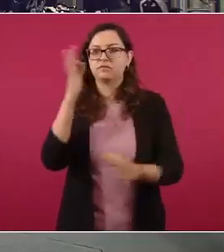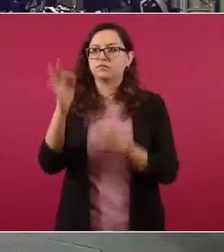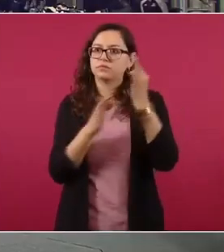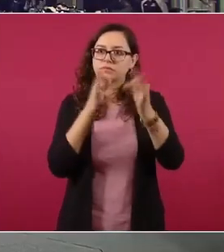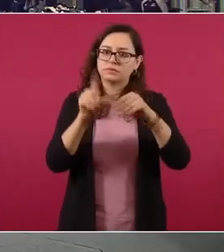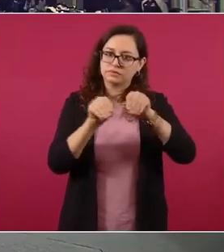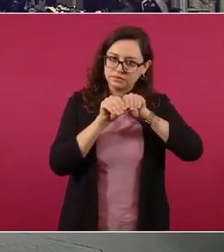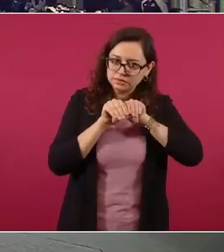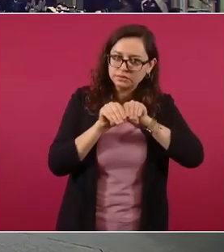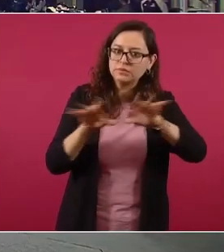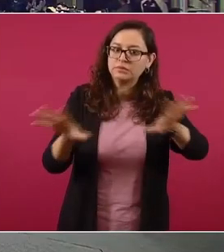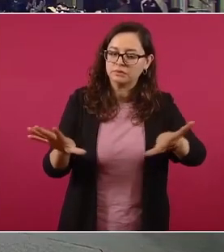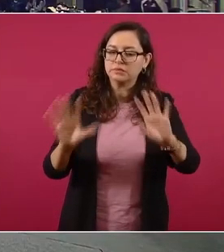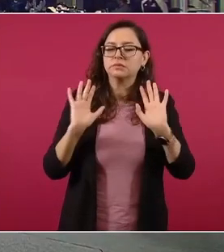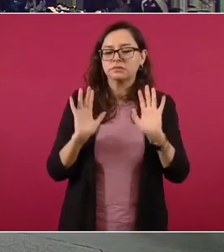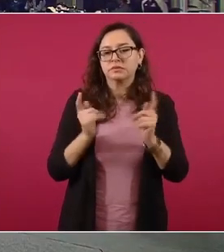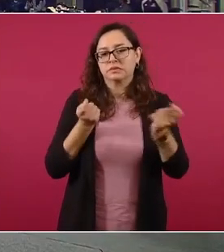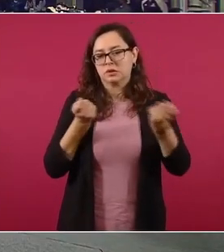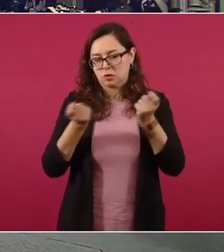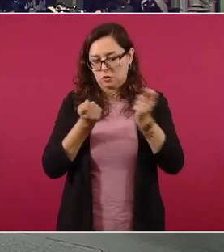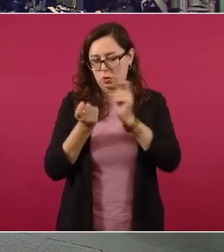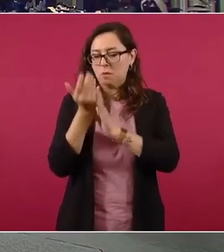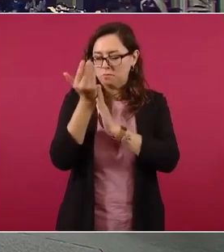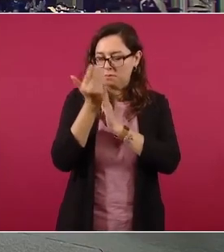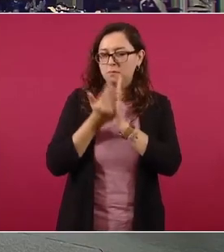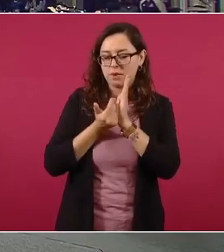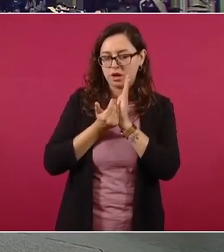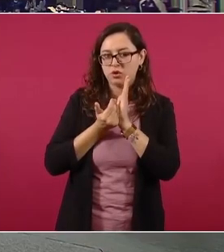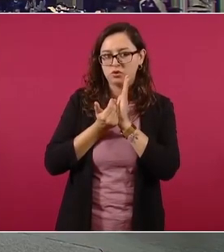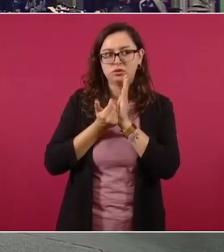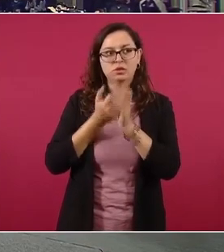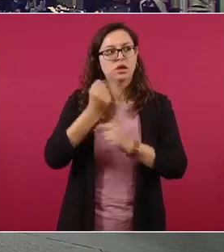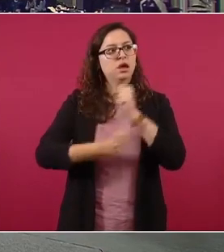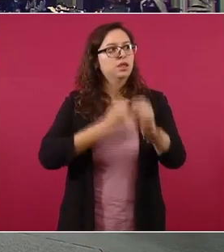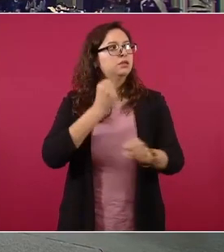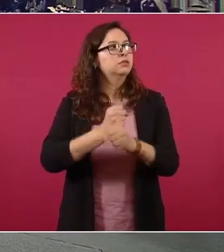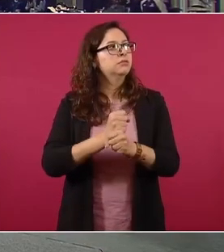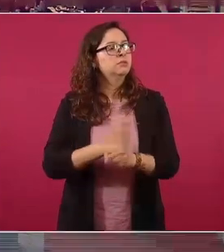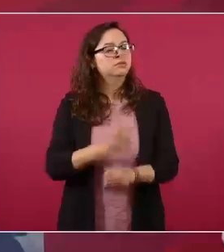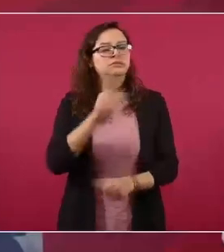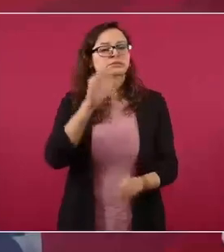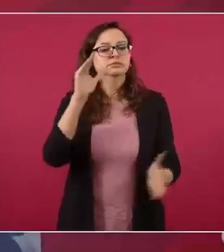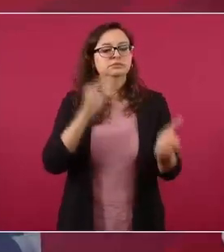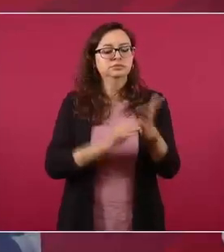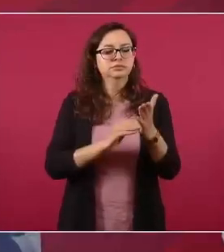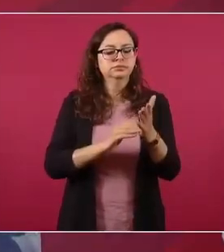de 1997.